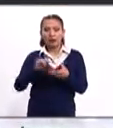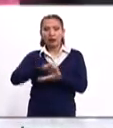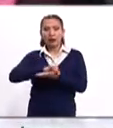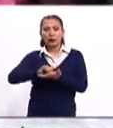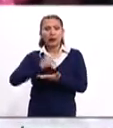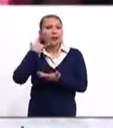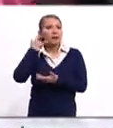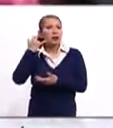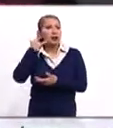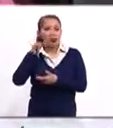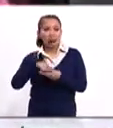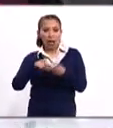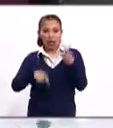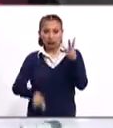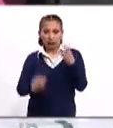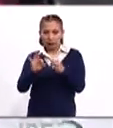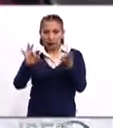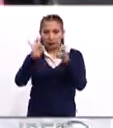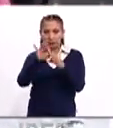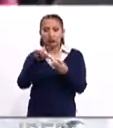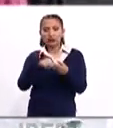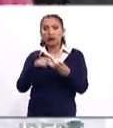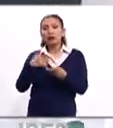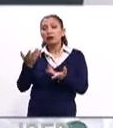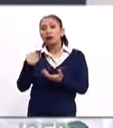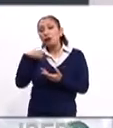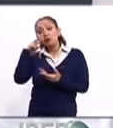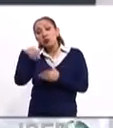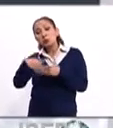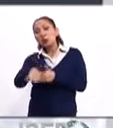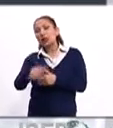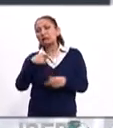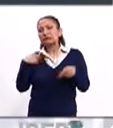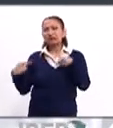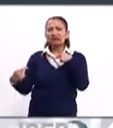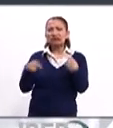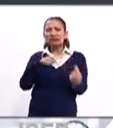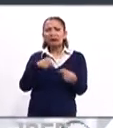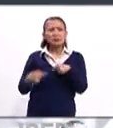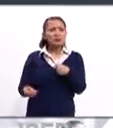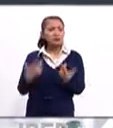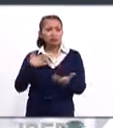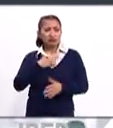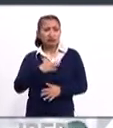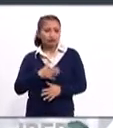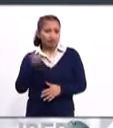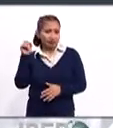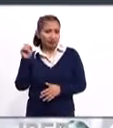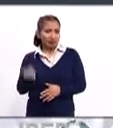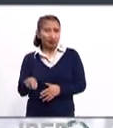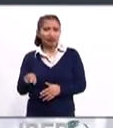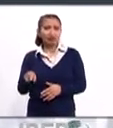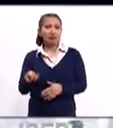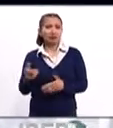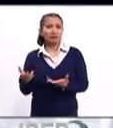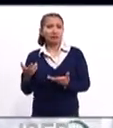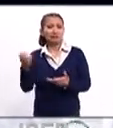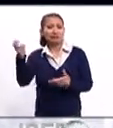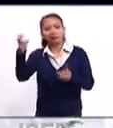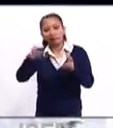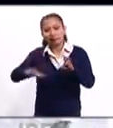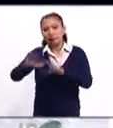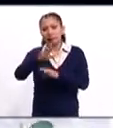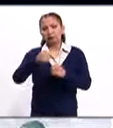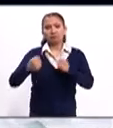Nueva York, California son las principales. Y entonces lo que vamos a ver es una batalla, una batalla justamente en este